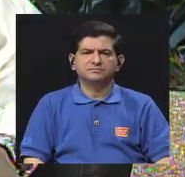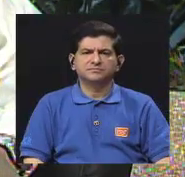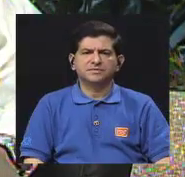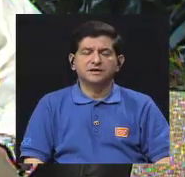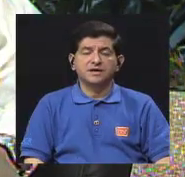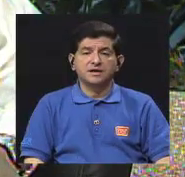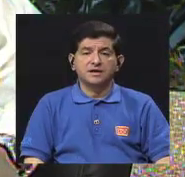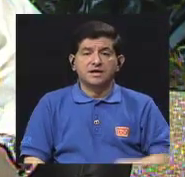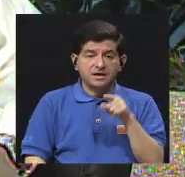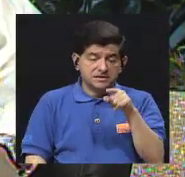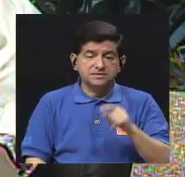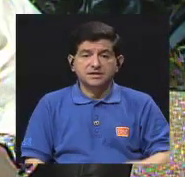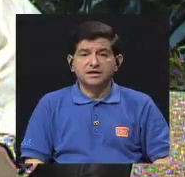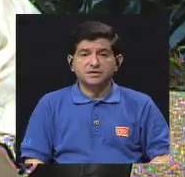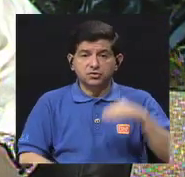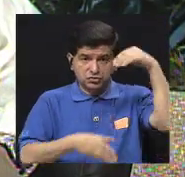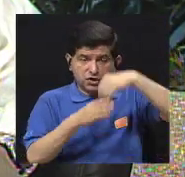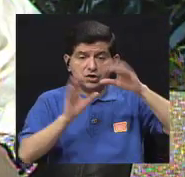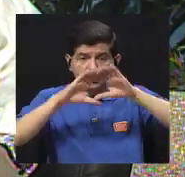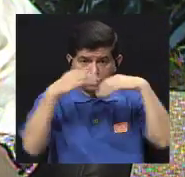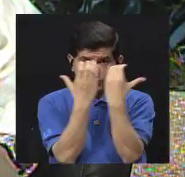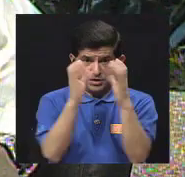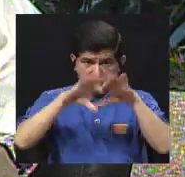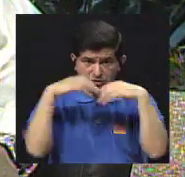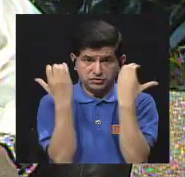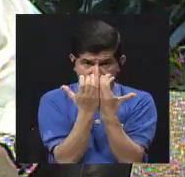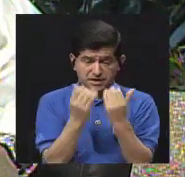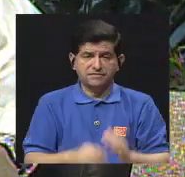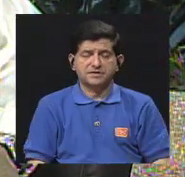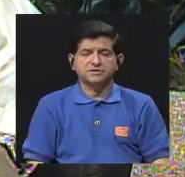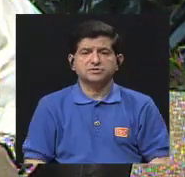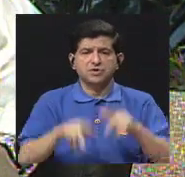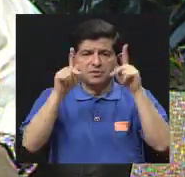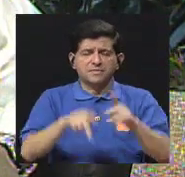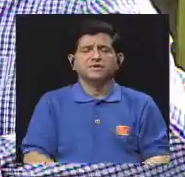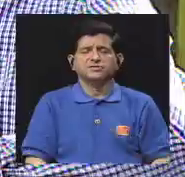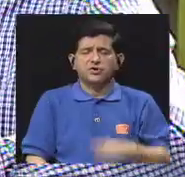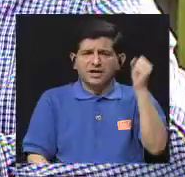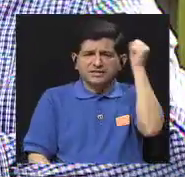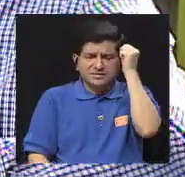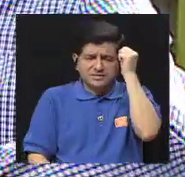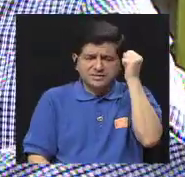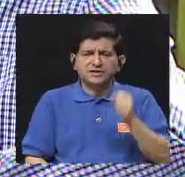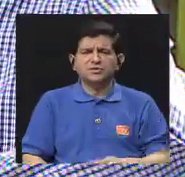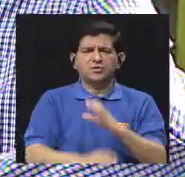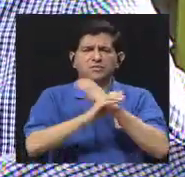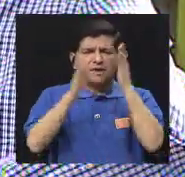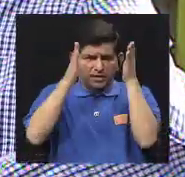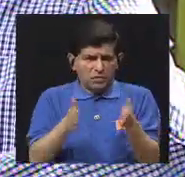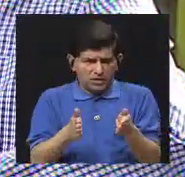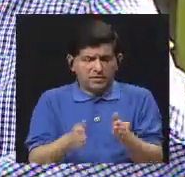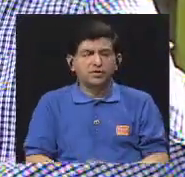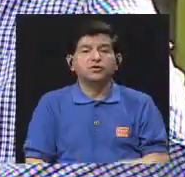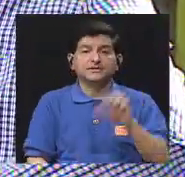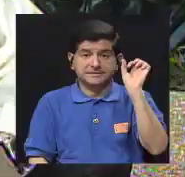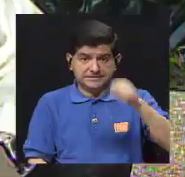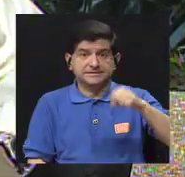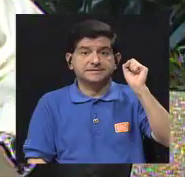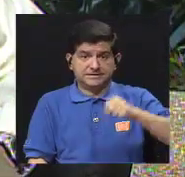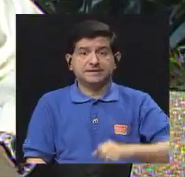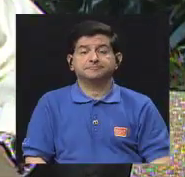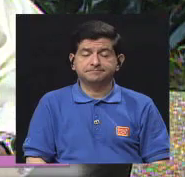y si entran dentro de estas clasificaciones de síndromes de quemado y este tipo de cosas. Sí, efectivamente,